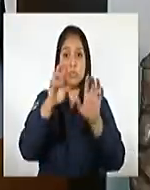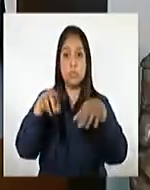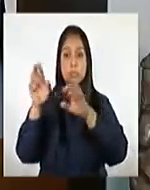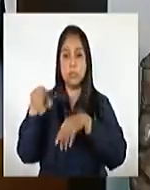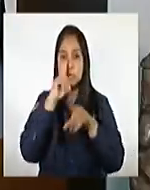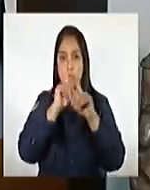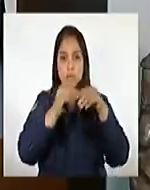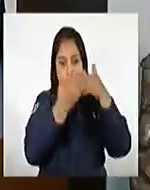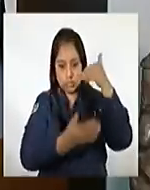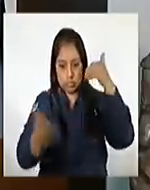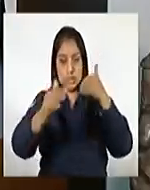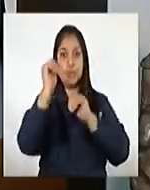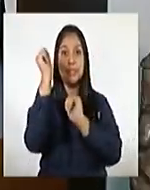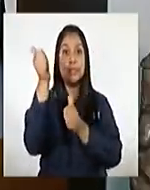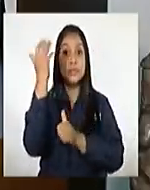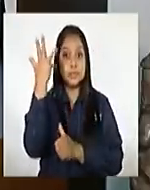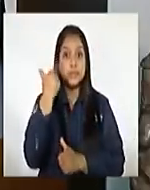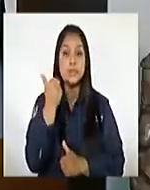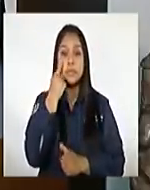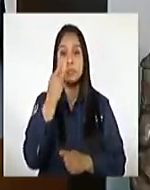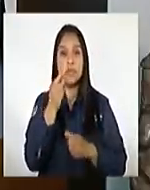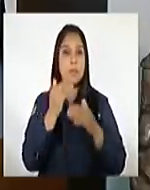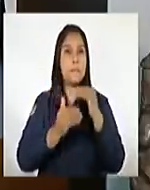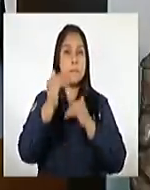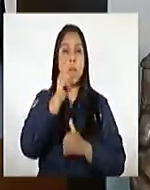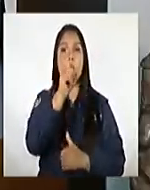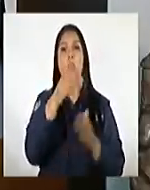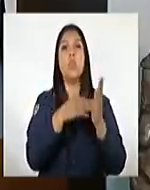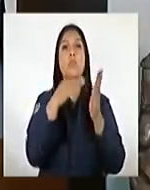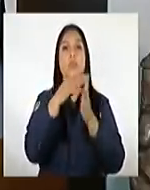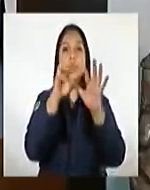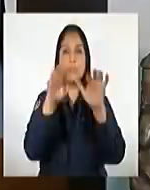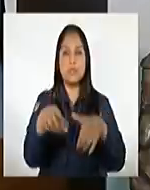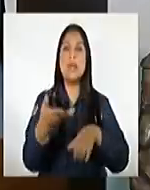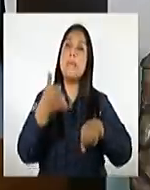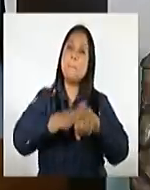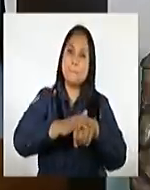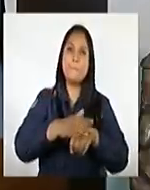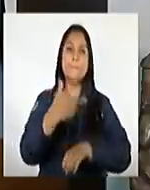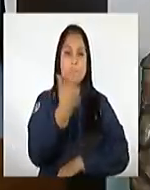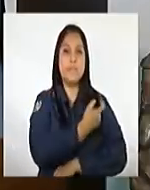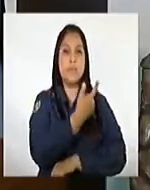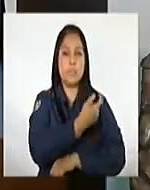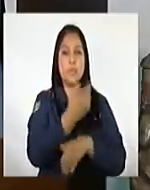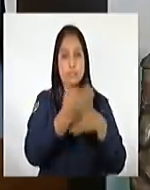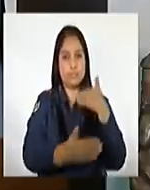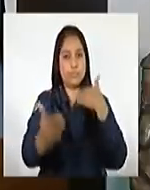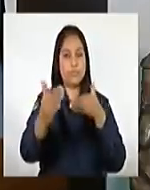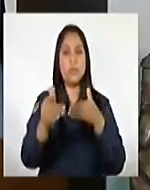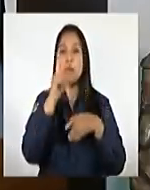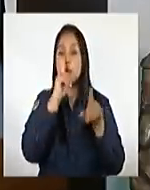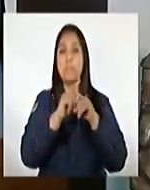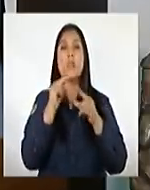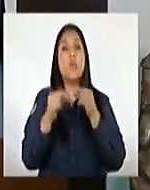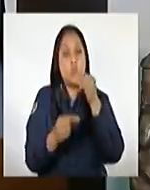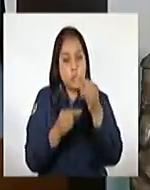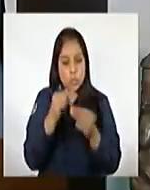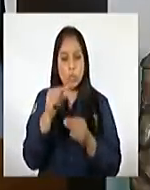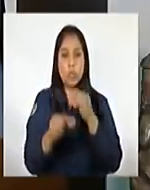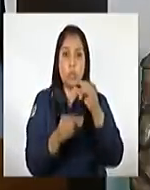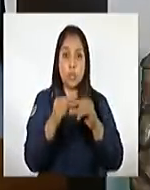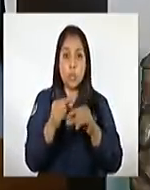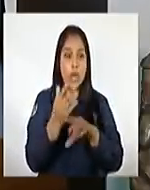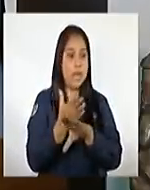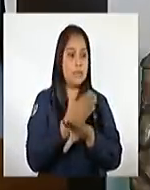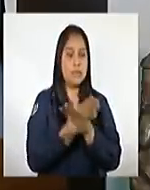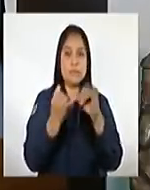porque en los próximos 15 días alcanzaremos un millón de personas más vacunadas. Y poco a poco, antes de que